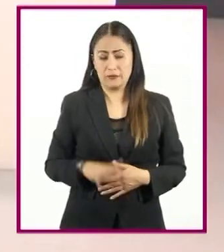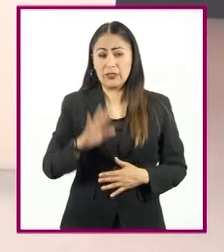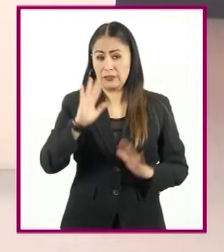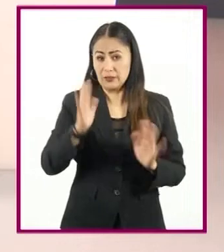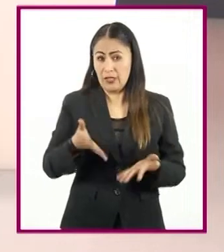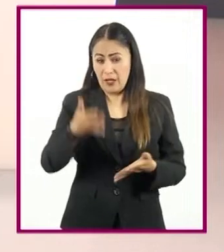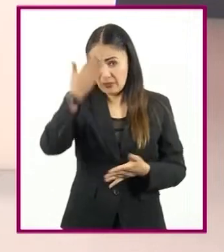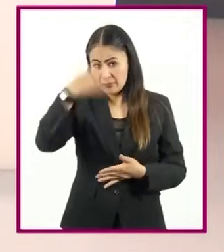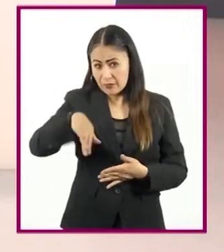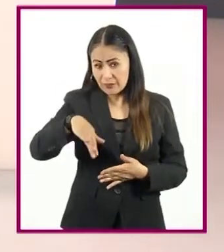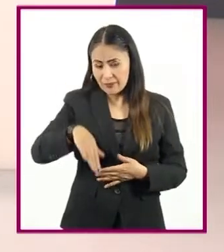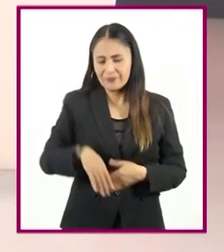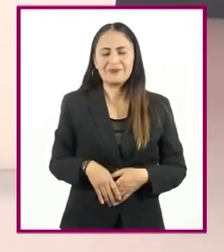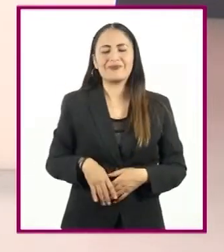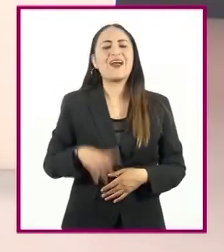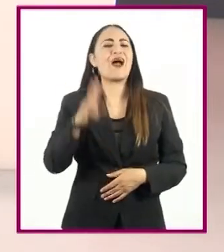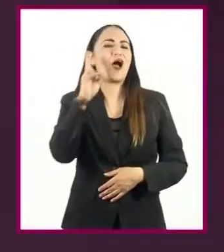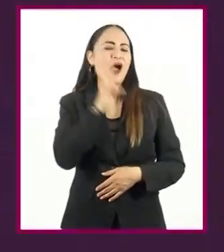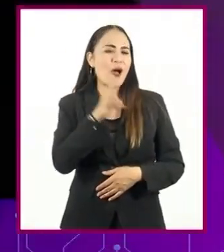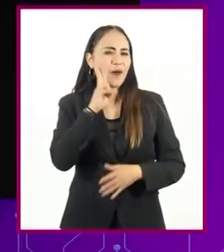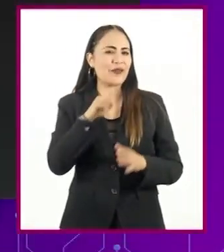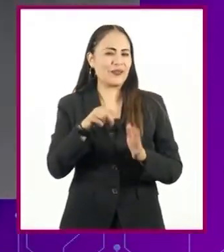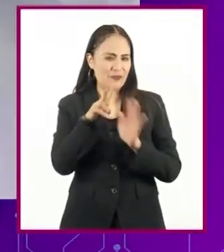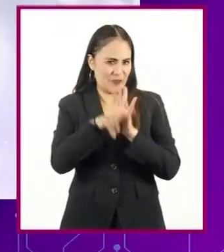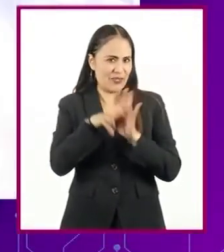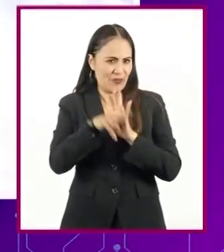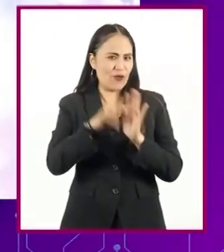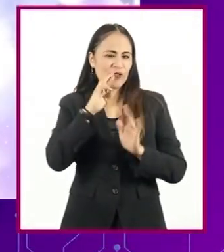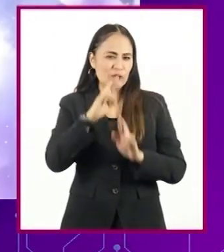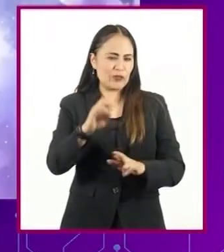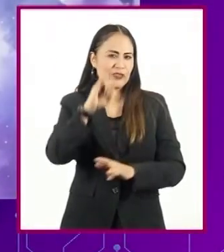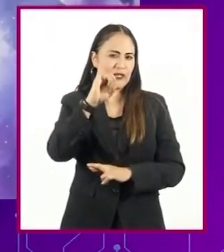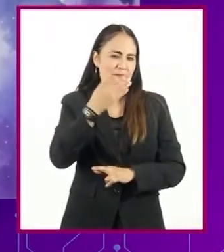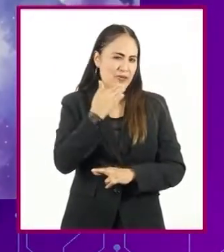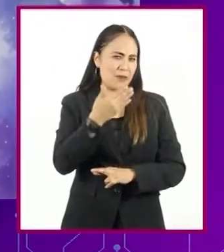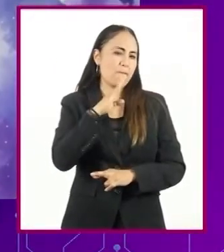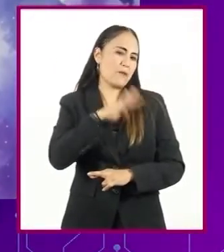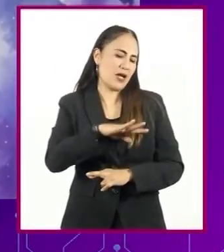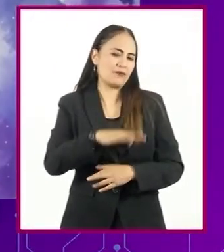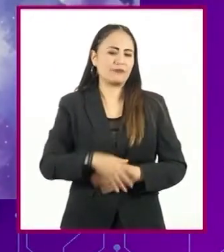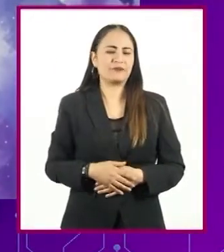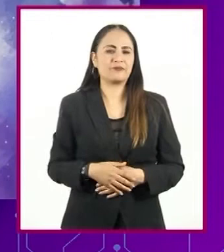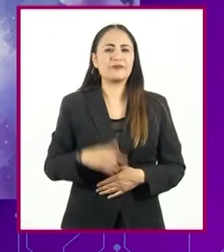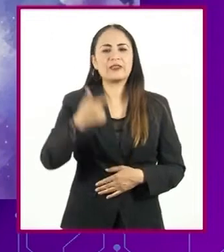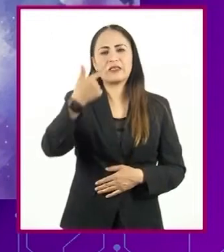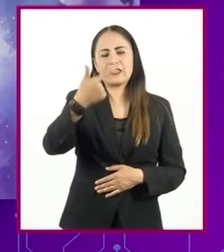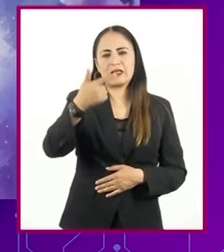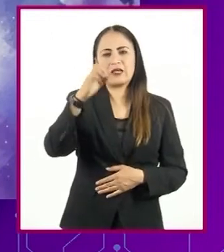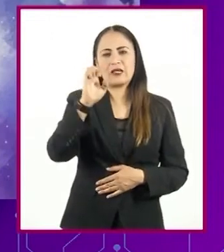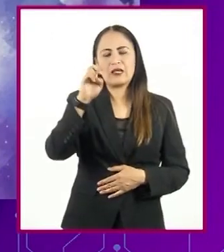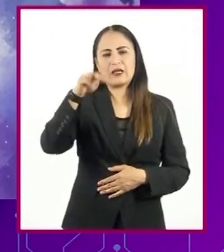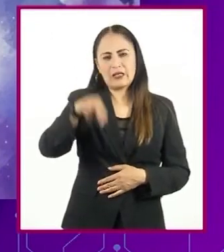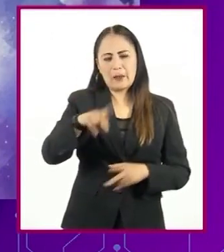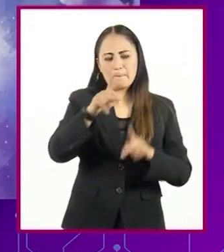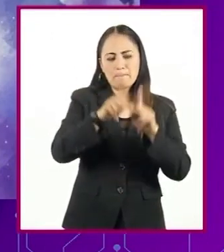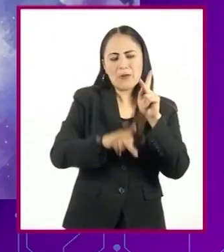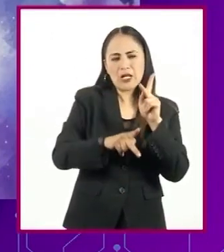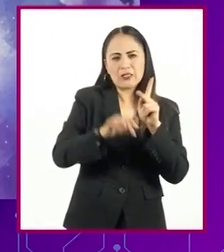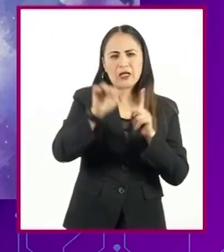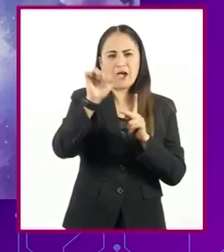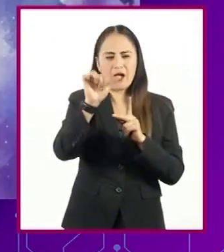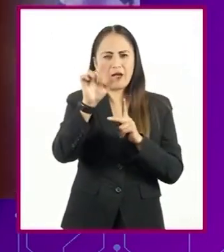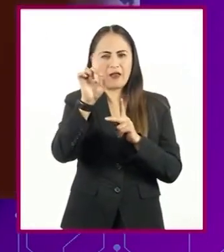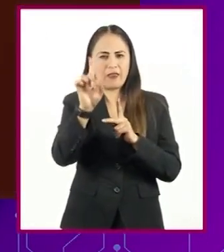Veamos este video para saber si acertaron. El gen es una fracción de ADN en